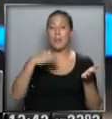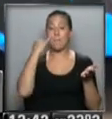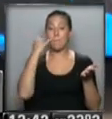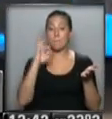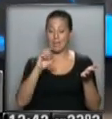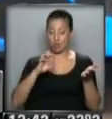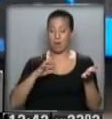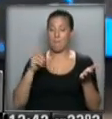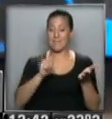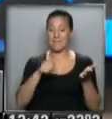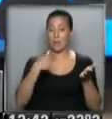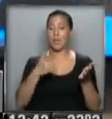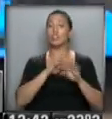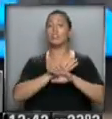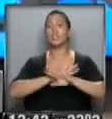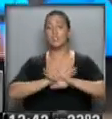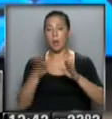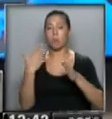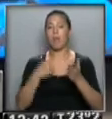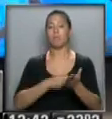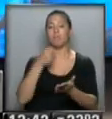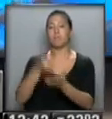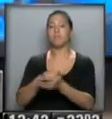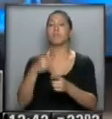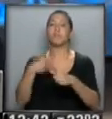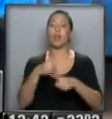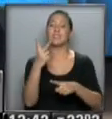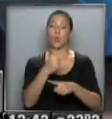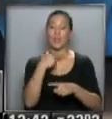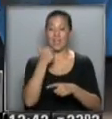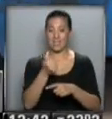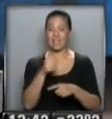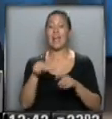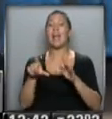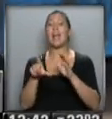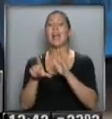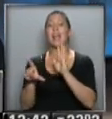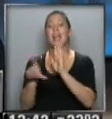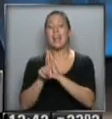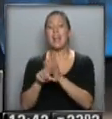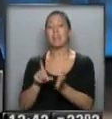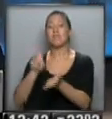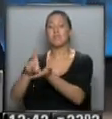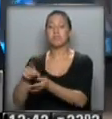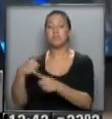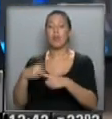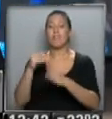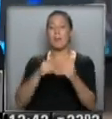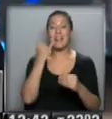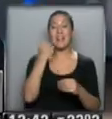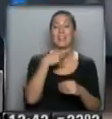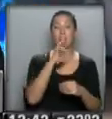el mes que viene, ya tiene dispuesto el pago por su segunda hija. La Ley de Asignaciones Familiarias y la Ley de Asignaciones Universales dice